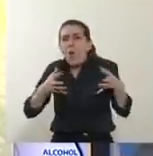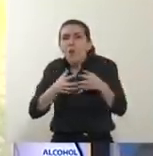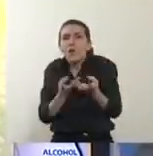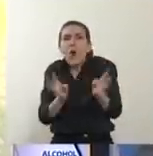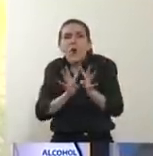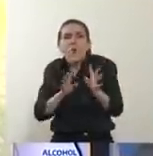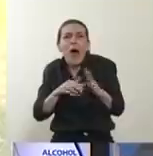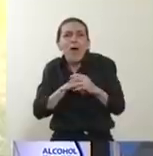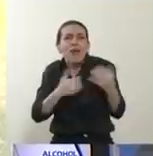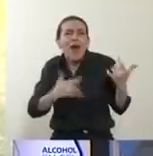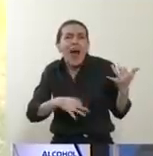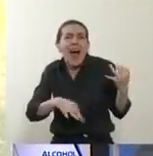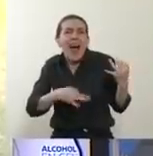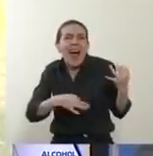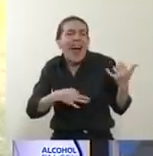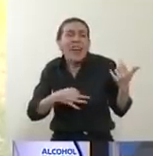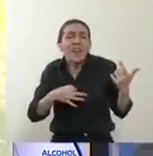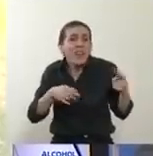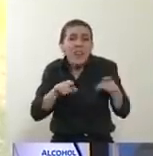Pero ¿saben qué pasa?